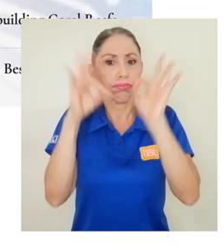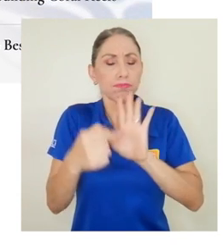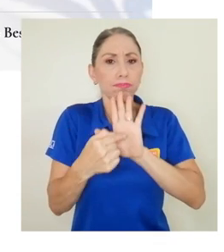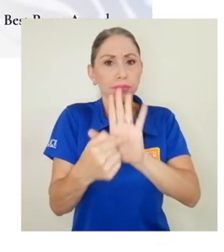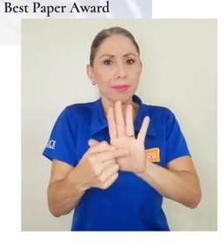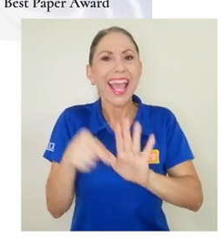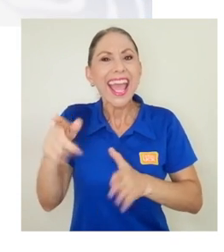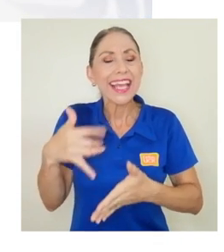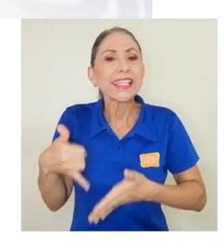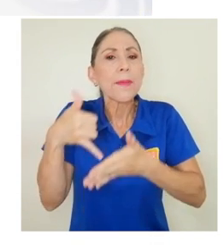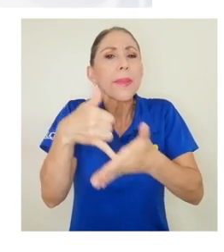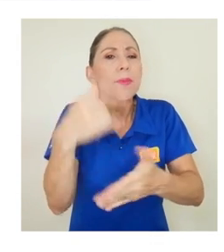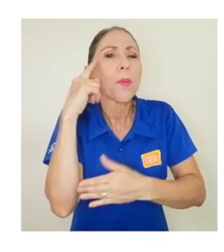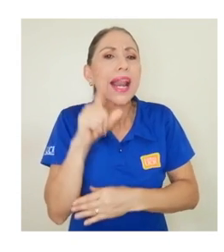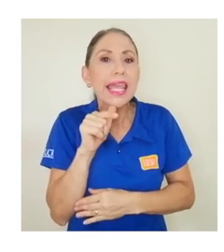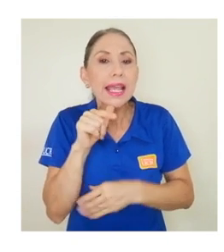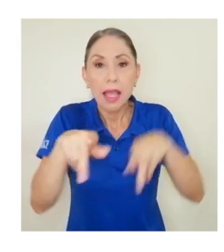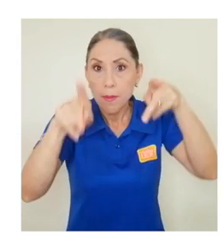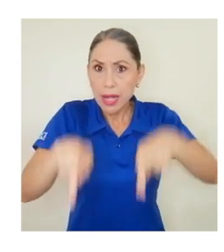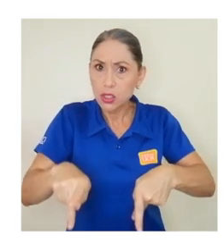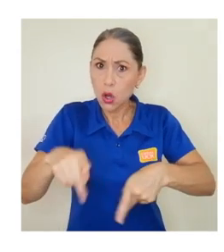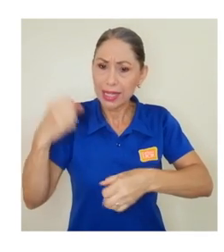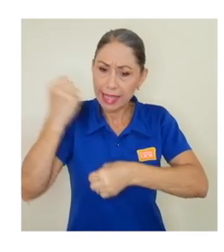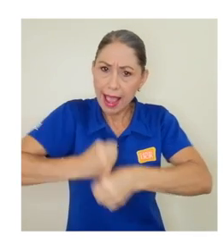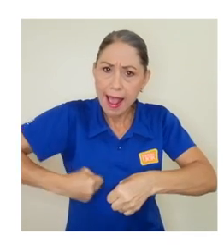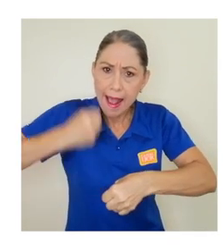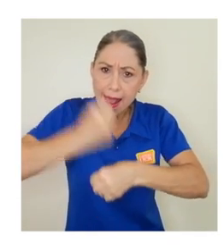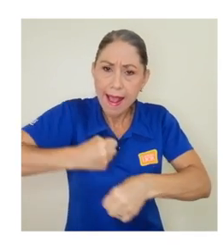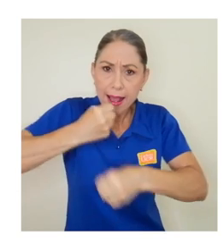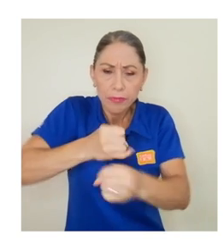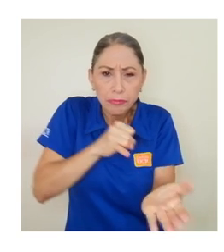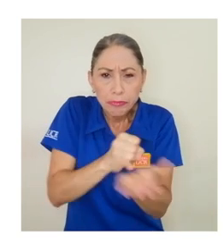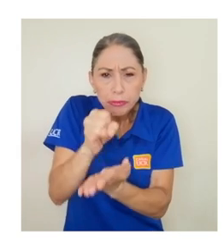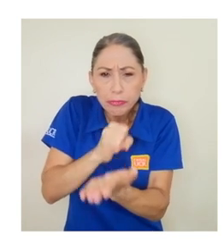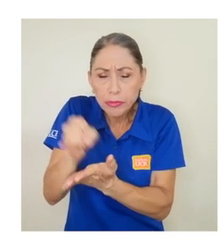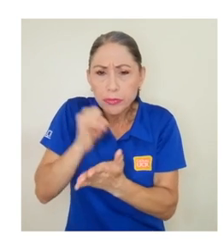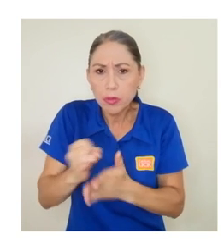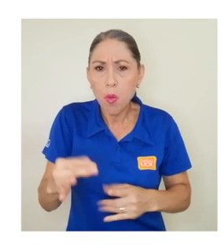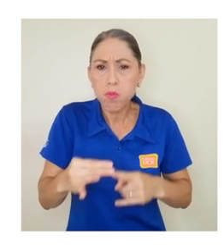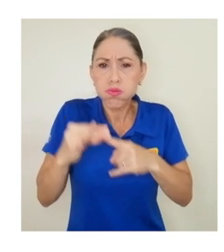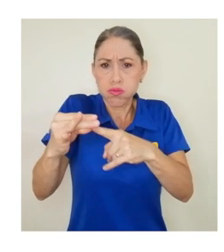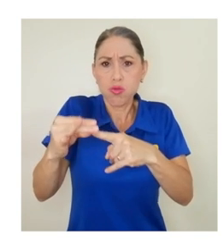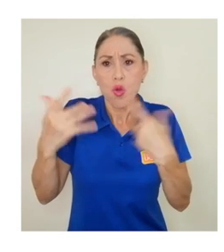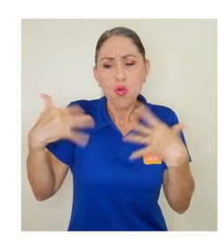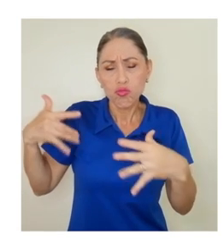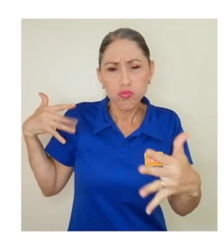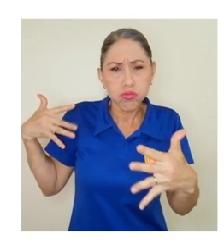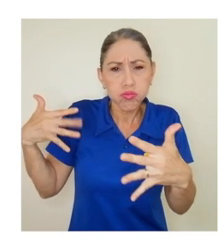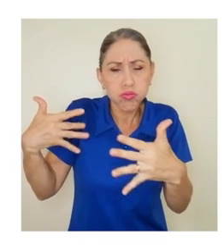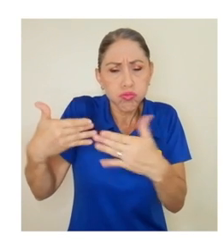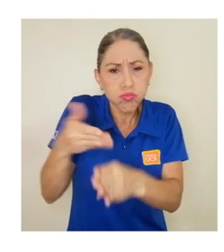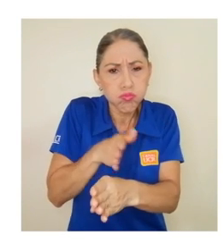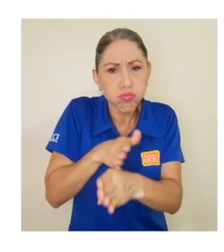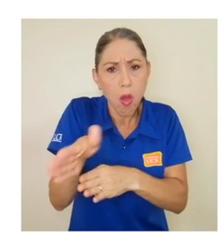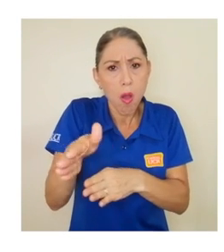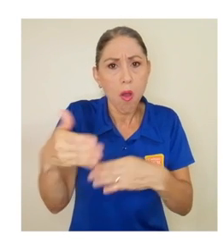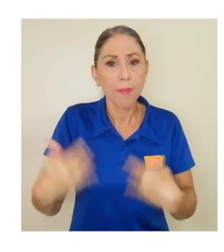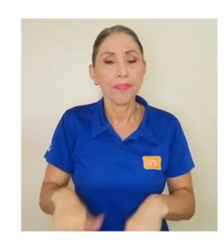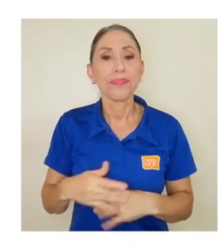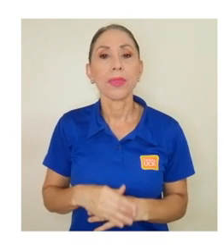concede este premio a aquellos que han desarrollado un trabajo de investigación sobresaliente completado a lo largo de una carrera extensa.